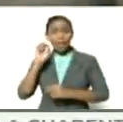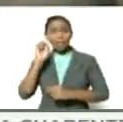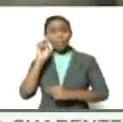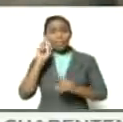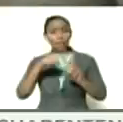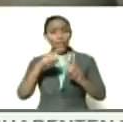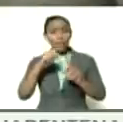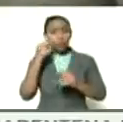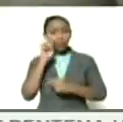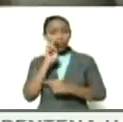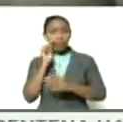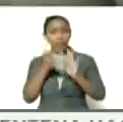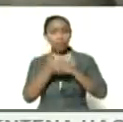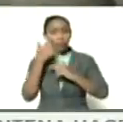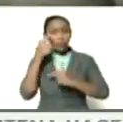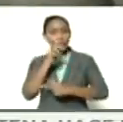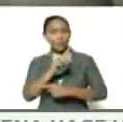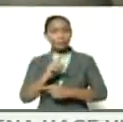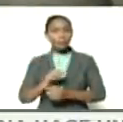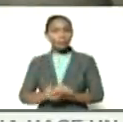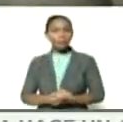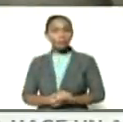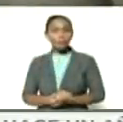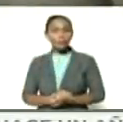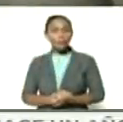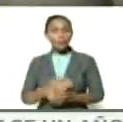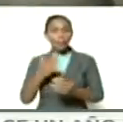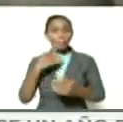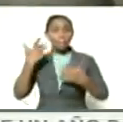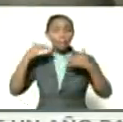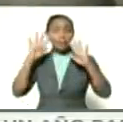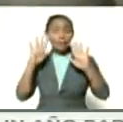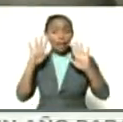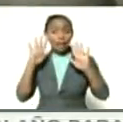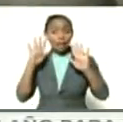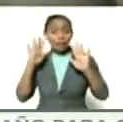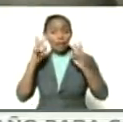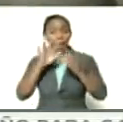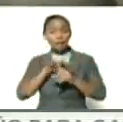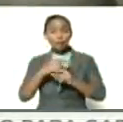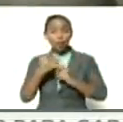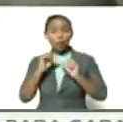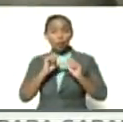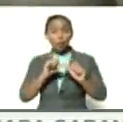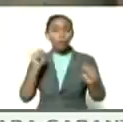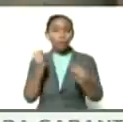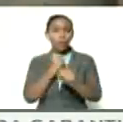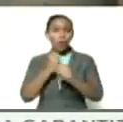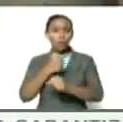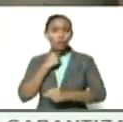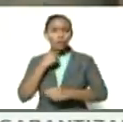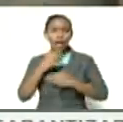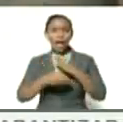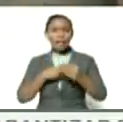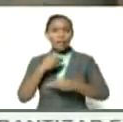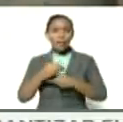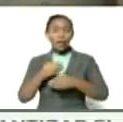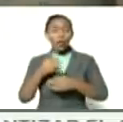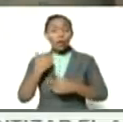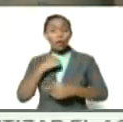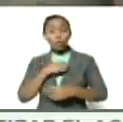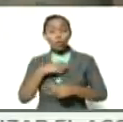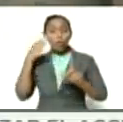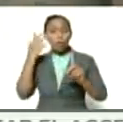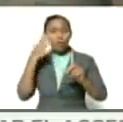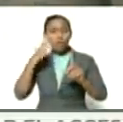con esta televisor comunitaria y con este equipo humano que a pesar de la situación seguimos haciendo lo que nos gusta ser presidente y lo que nos